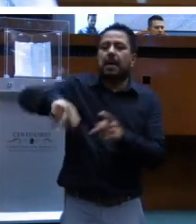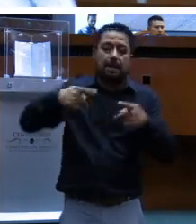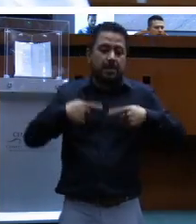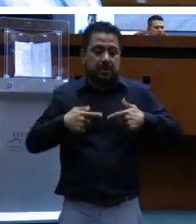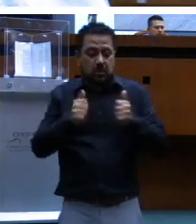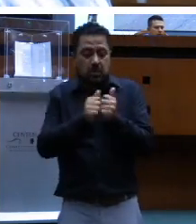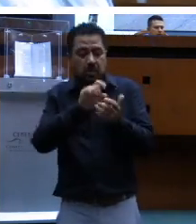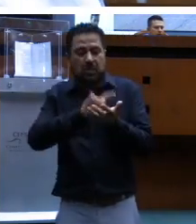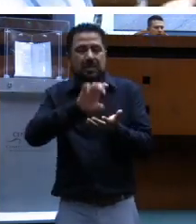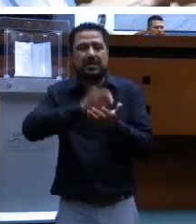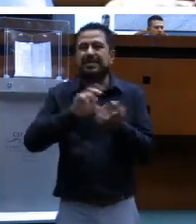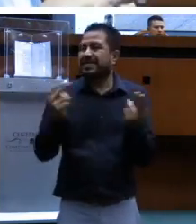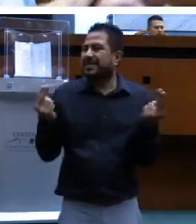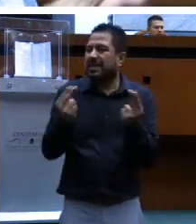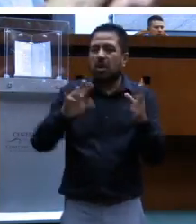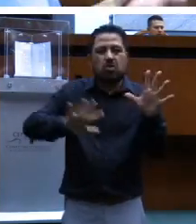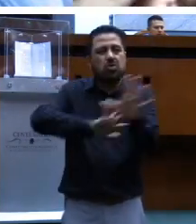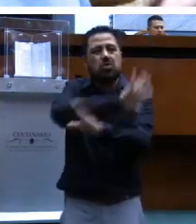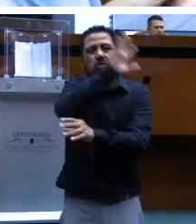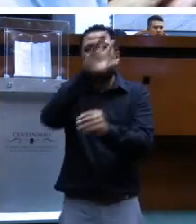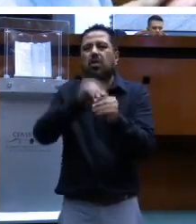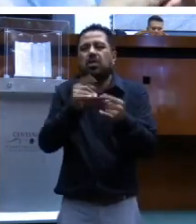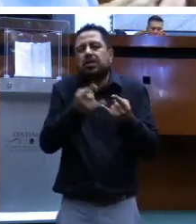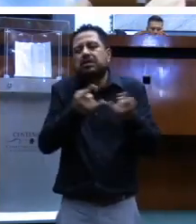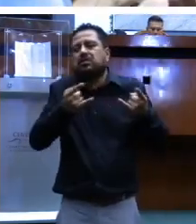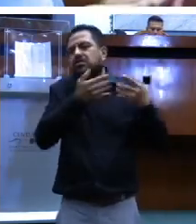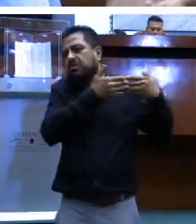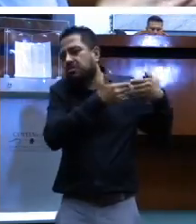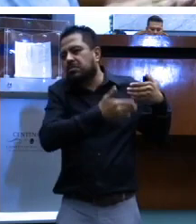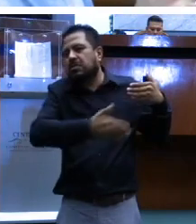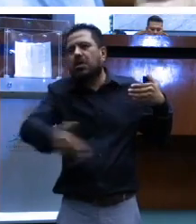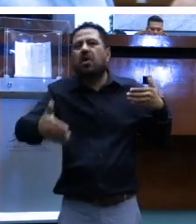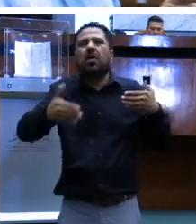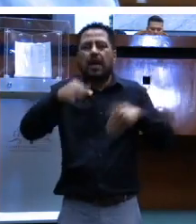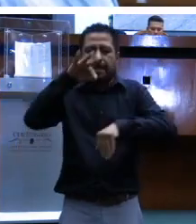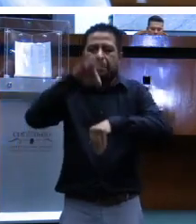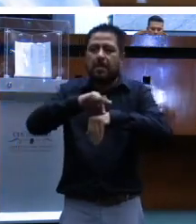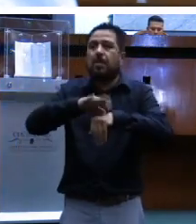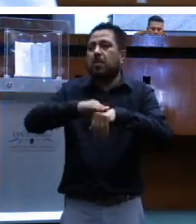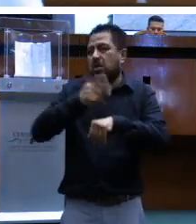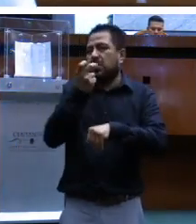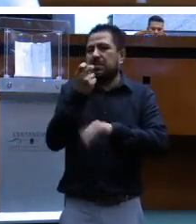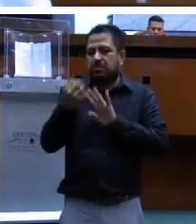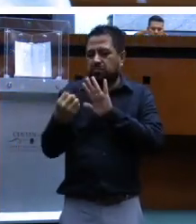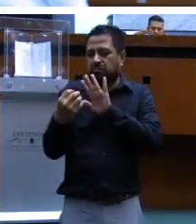de todo su archivo médico. Por eso, la credencialización de QR.